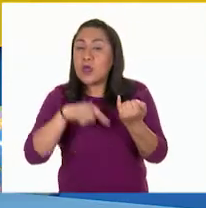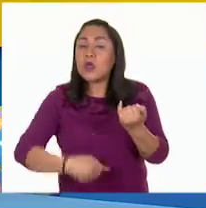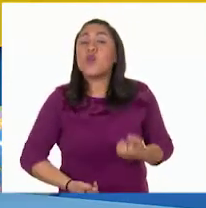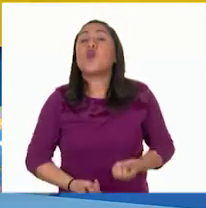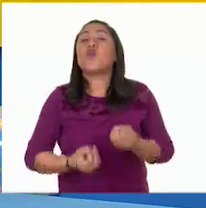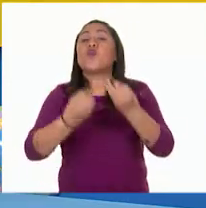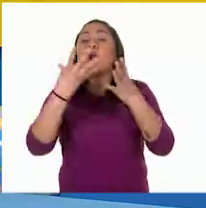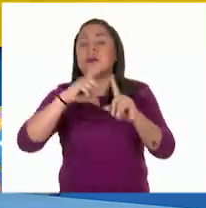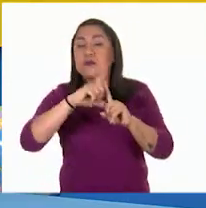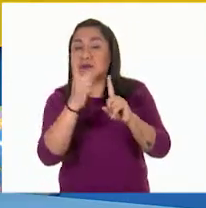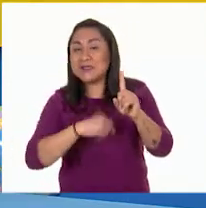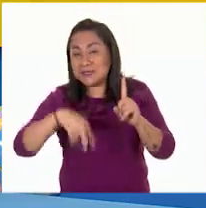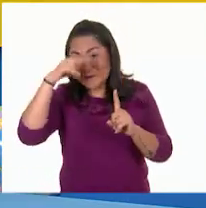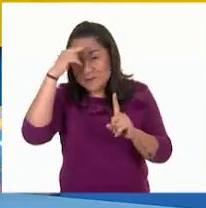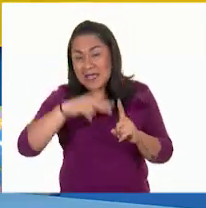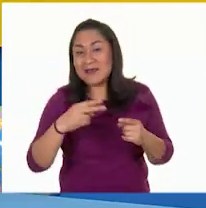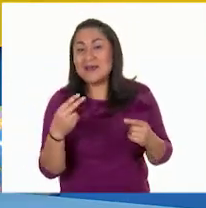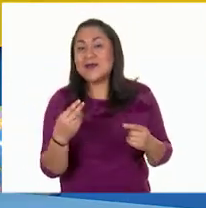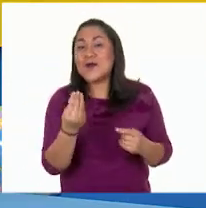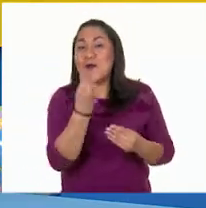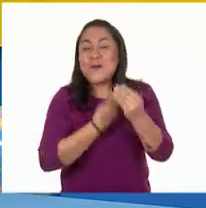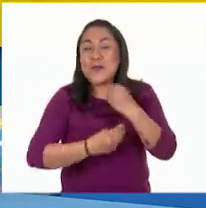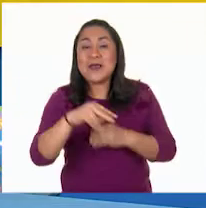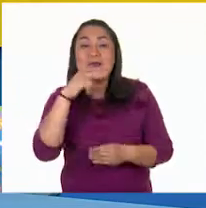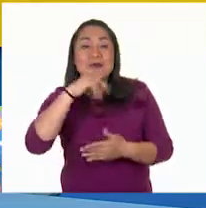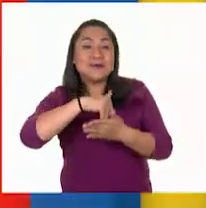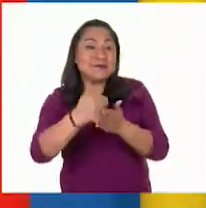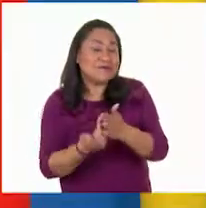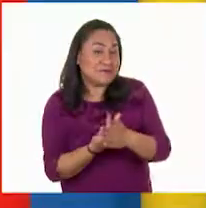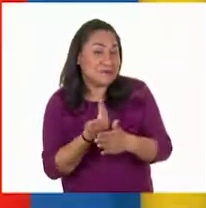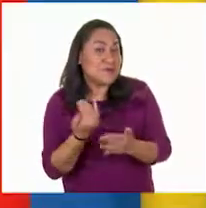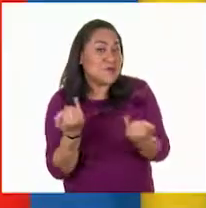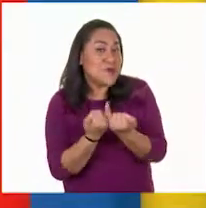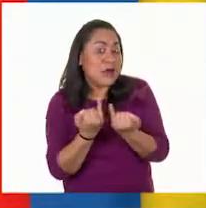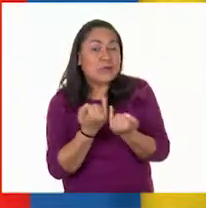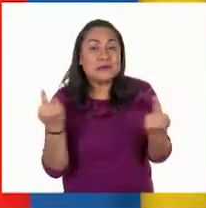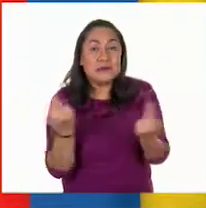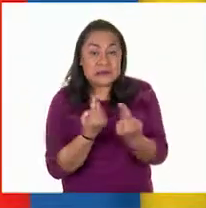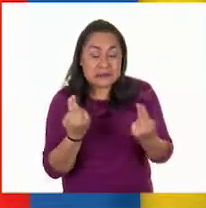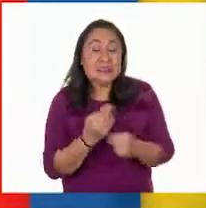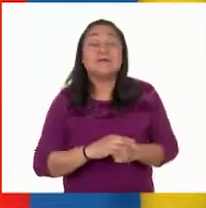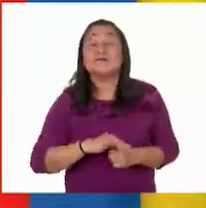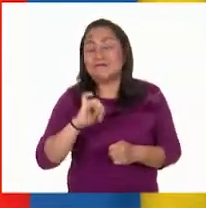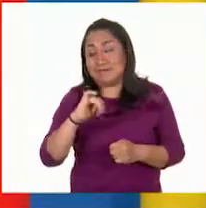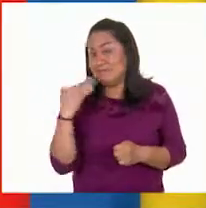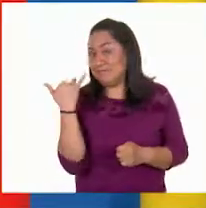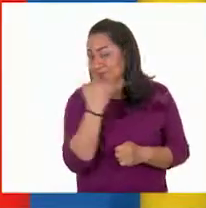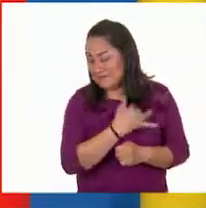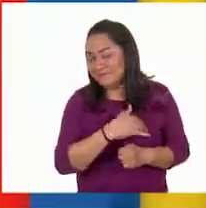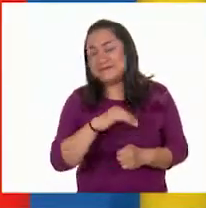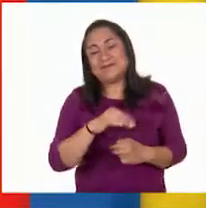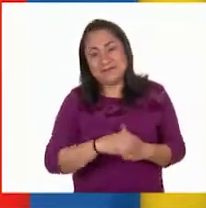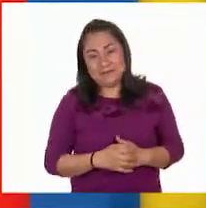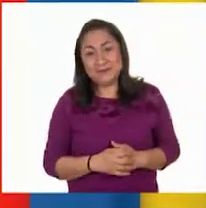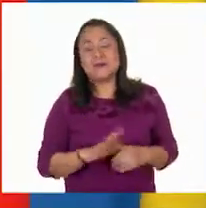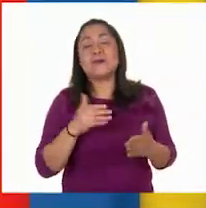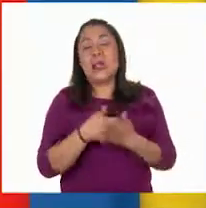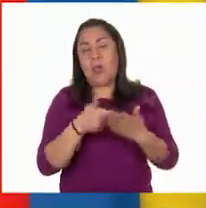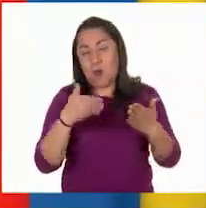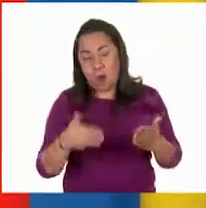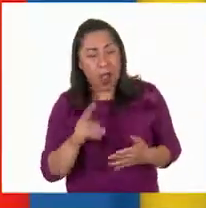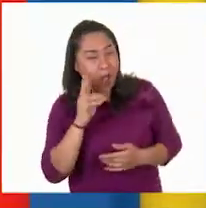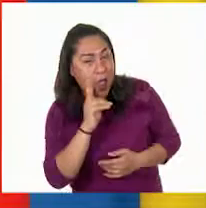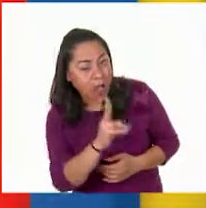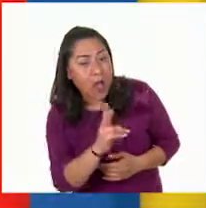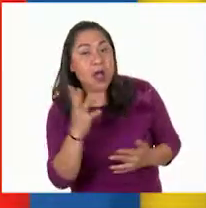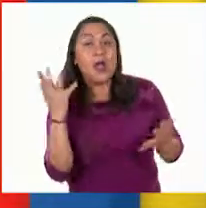una buena cantidad de aguacate. ¿Con lo rico que es? Sí, por supuesto, es delicioso. Ahora que sabemos que es uno de los